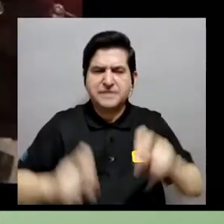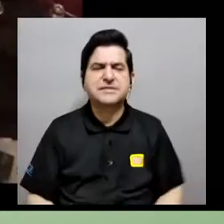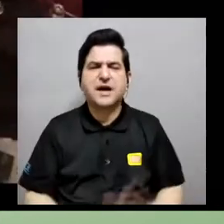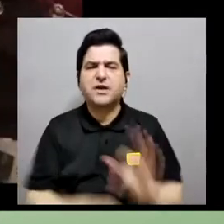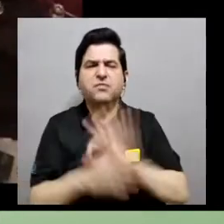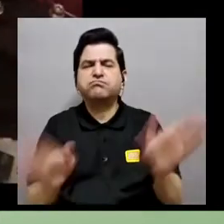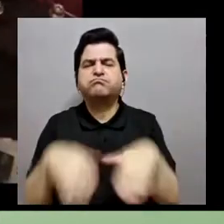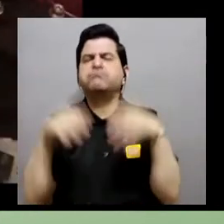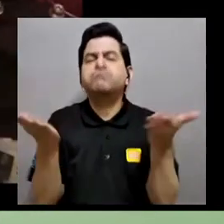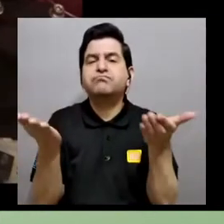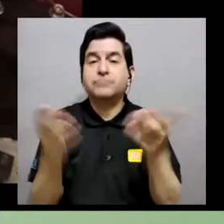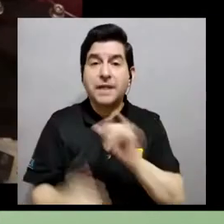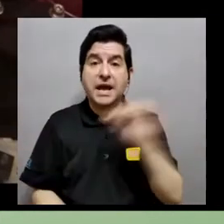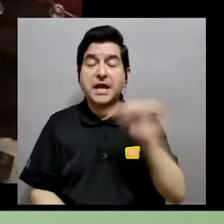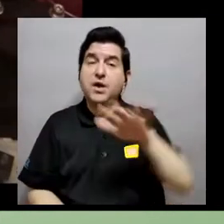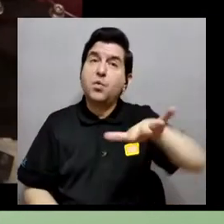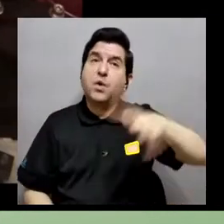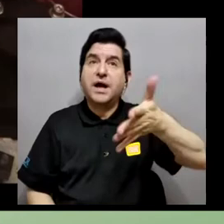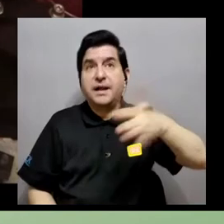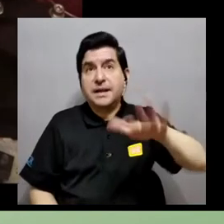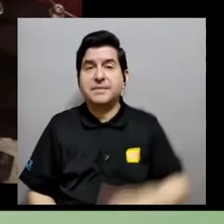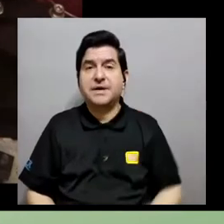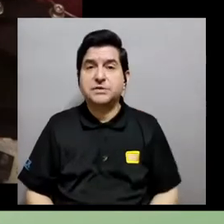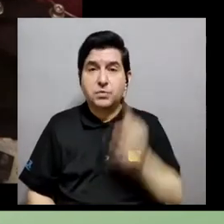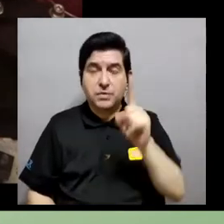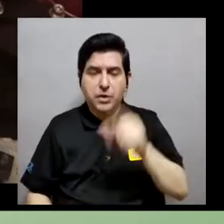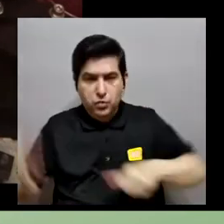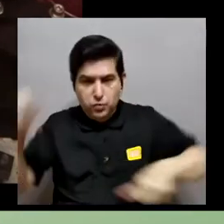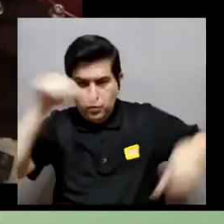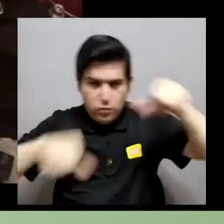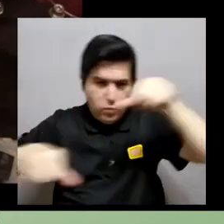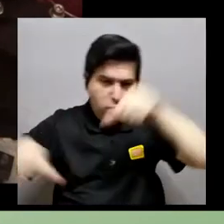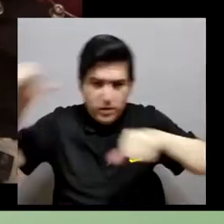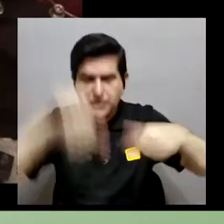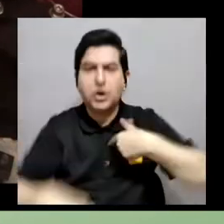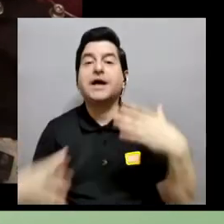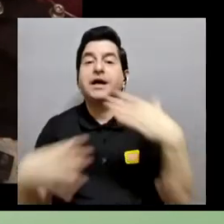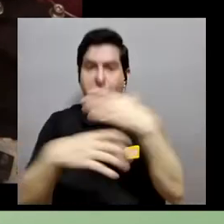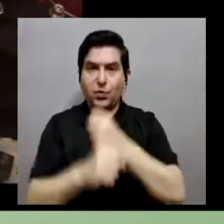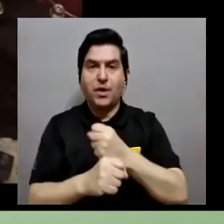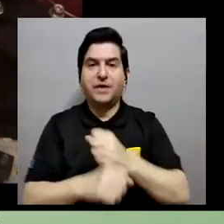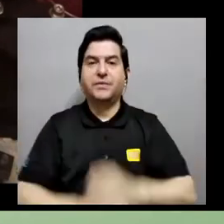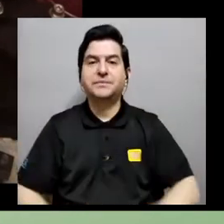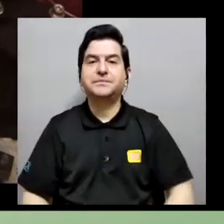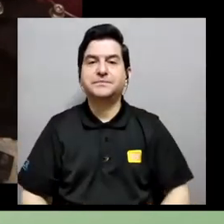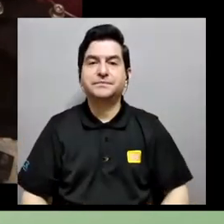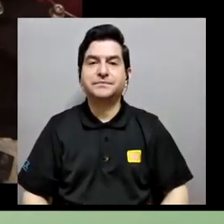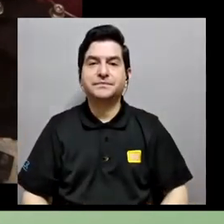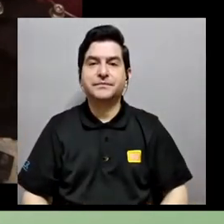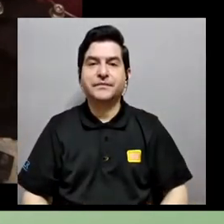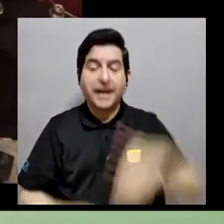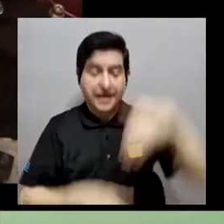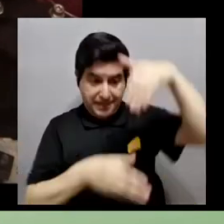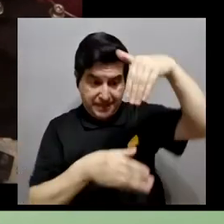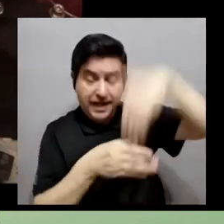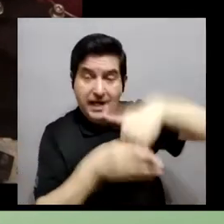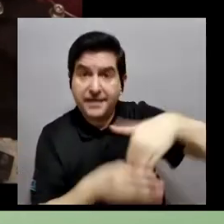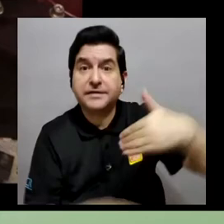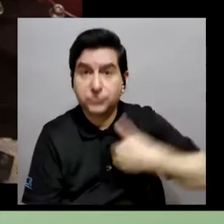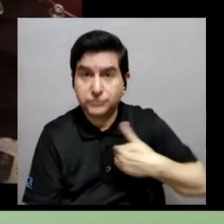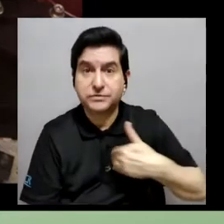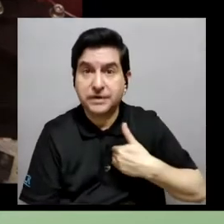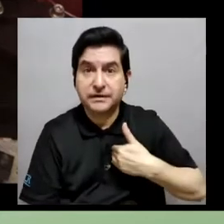Entonces, así se ve más o menos un experimento de los que yo realizo. Aquí adentro